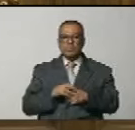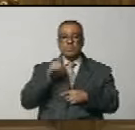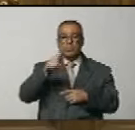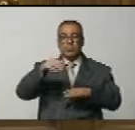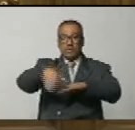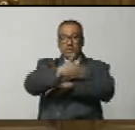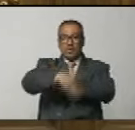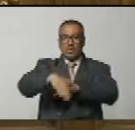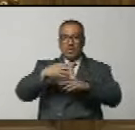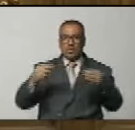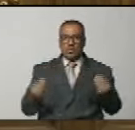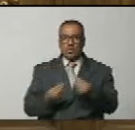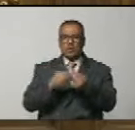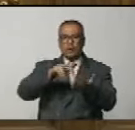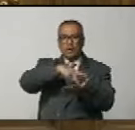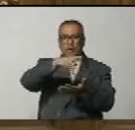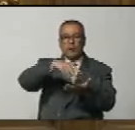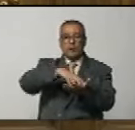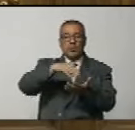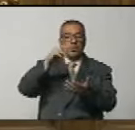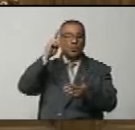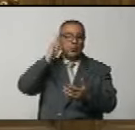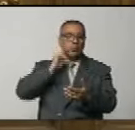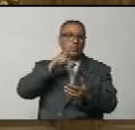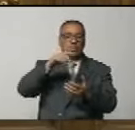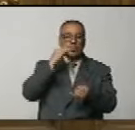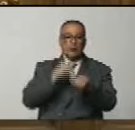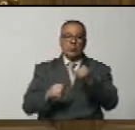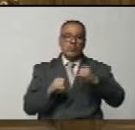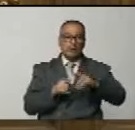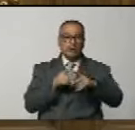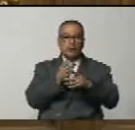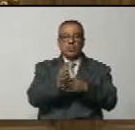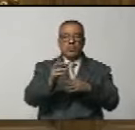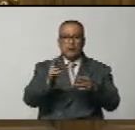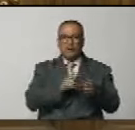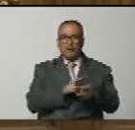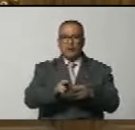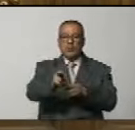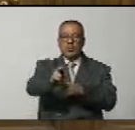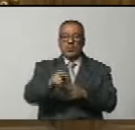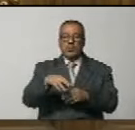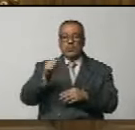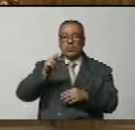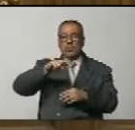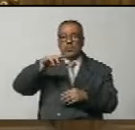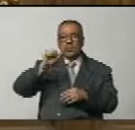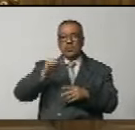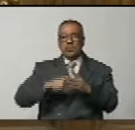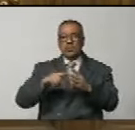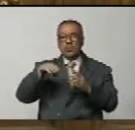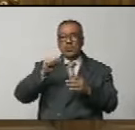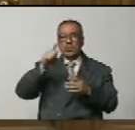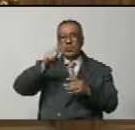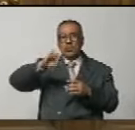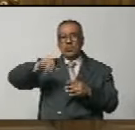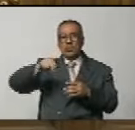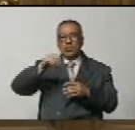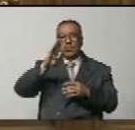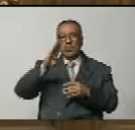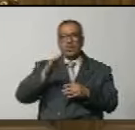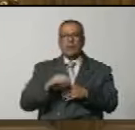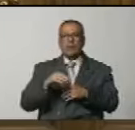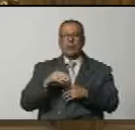esa calle que pasa al lado de la Plaza Bolívar y termina en el majestoso río Arauca, se llama Cristóbal Jiménez.